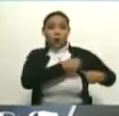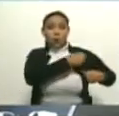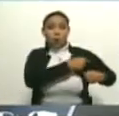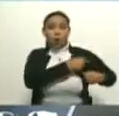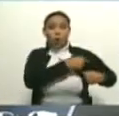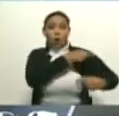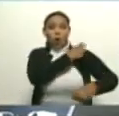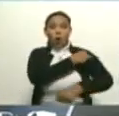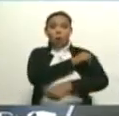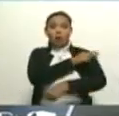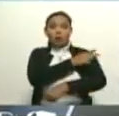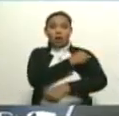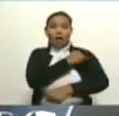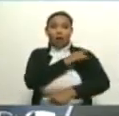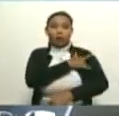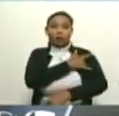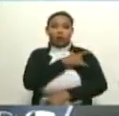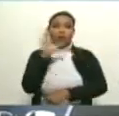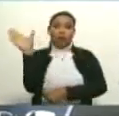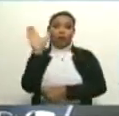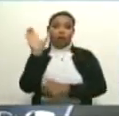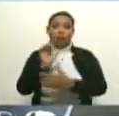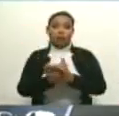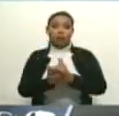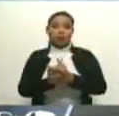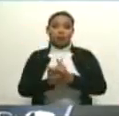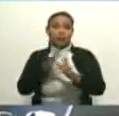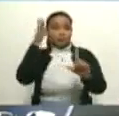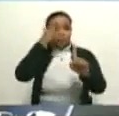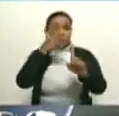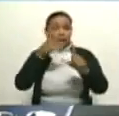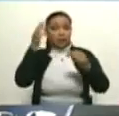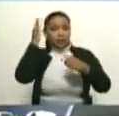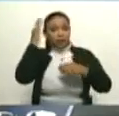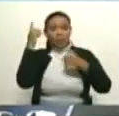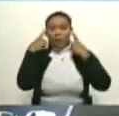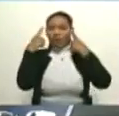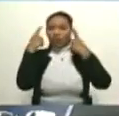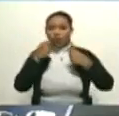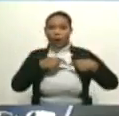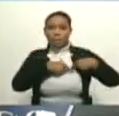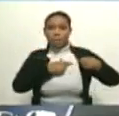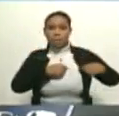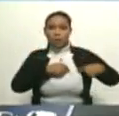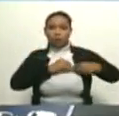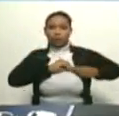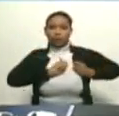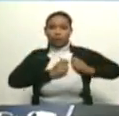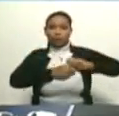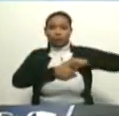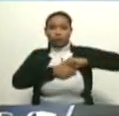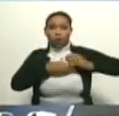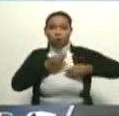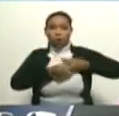Universitario de Caracas. Formación en marcapasos y desfibriladores